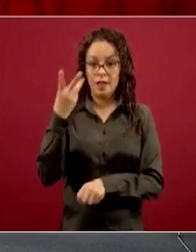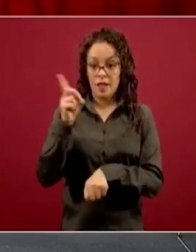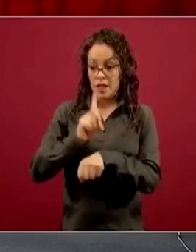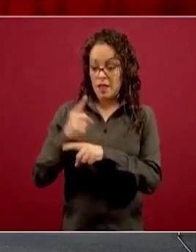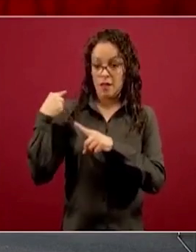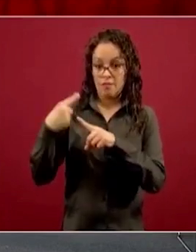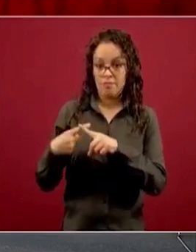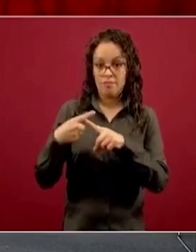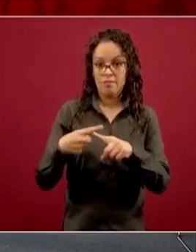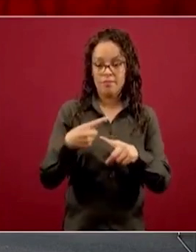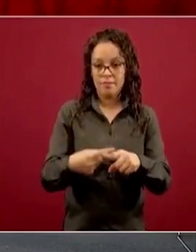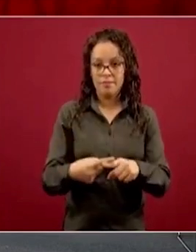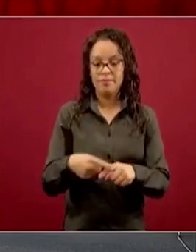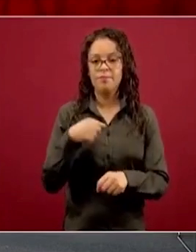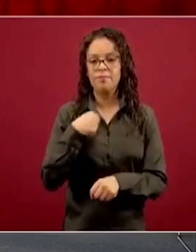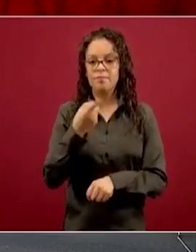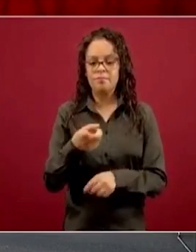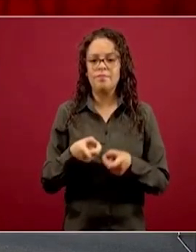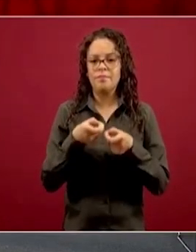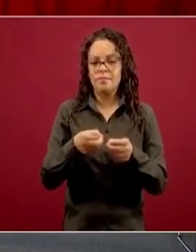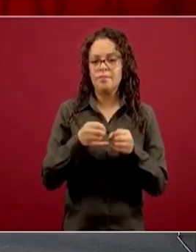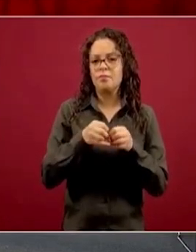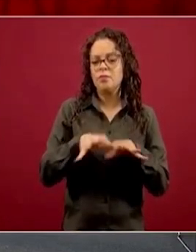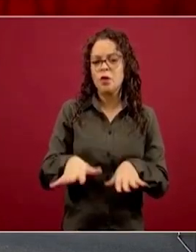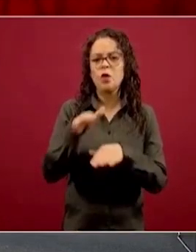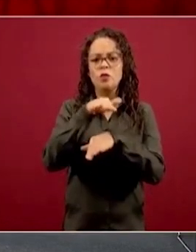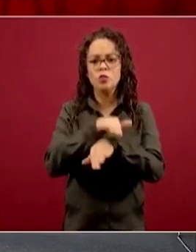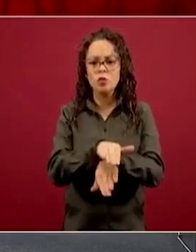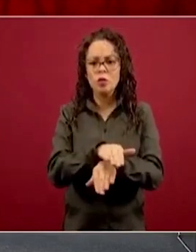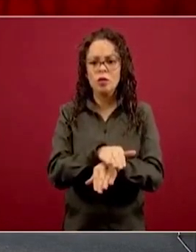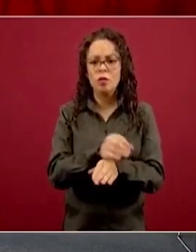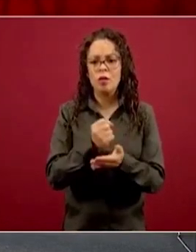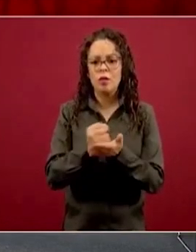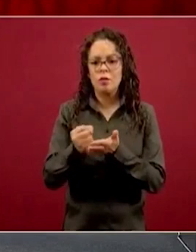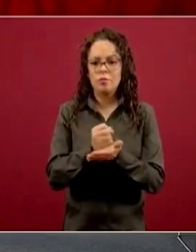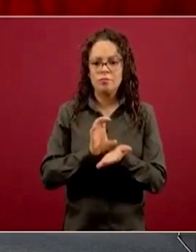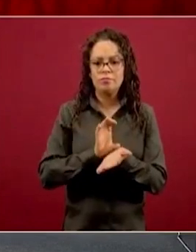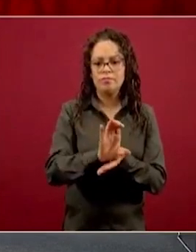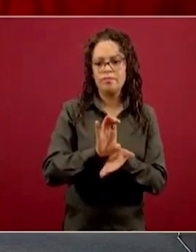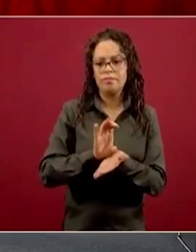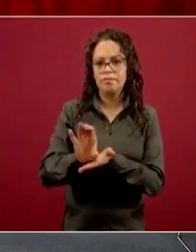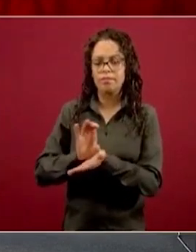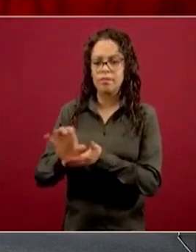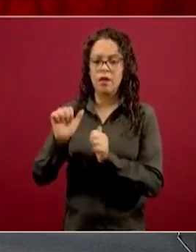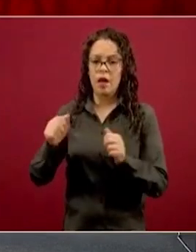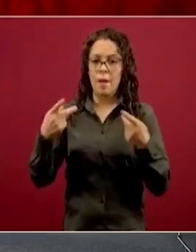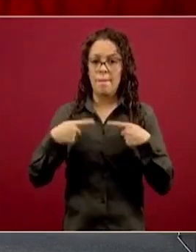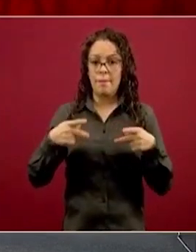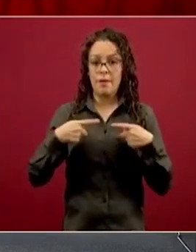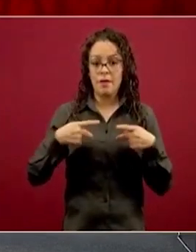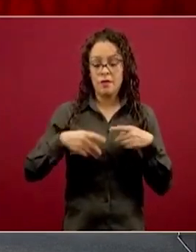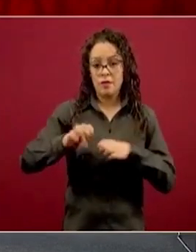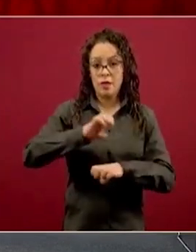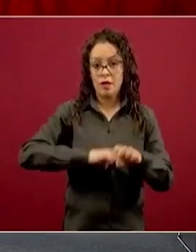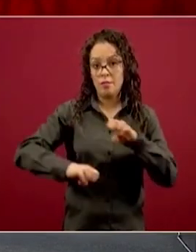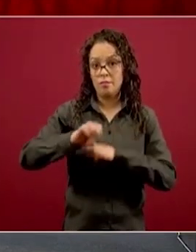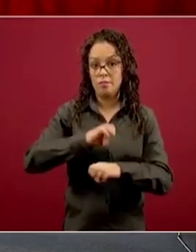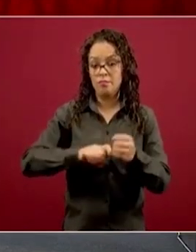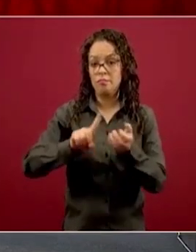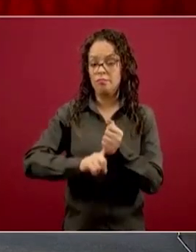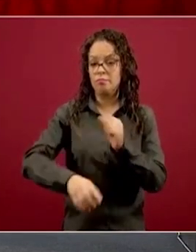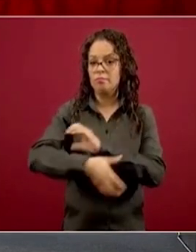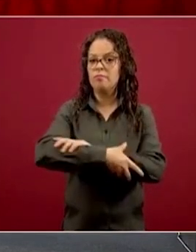informar sobre el crédito a empresarios solidarios, un crédito que va